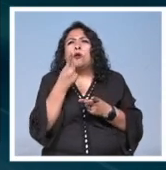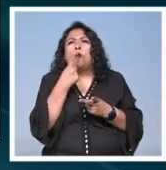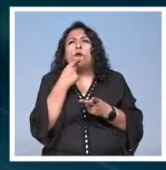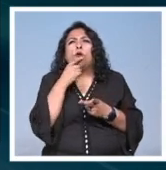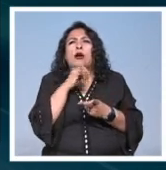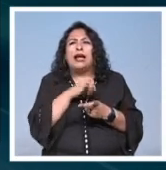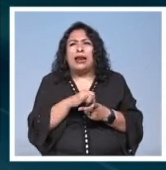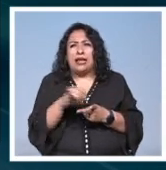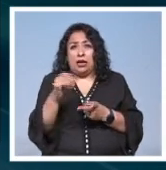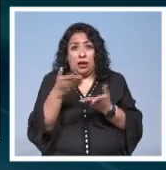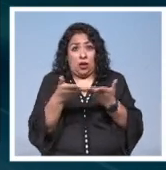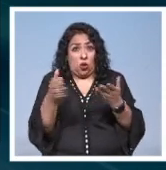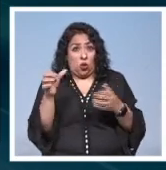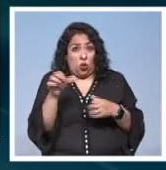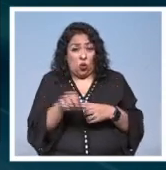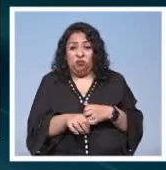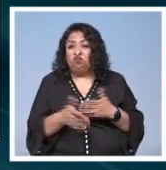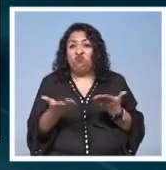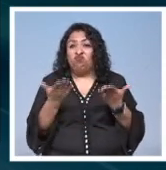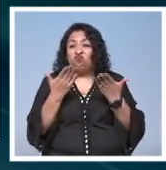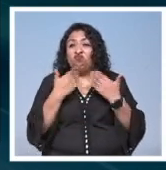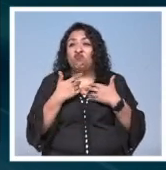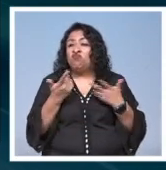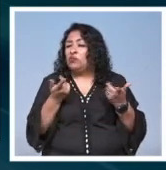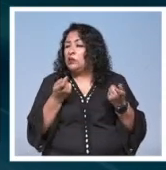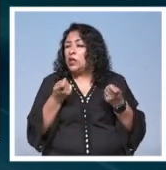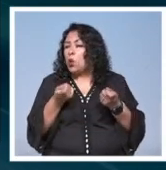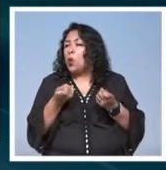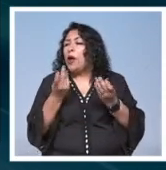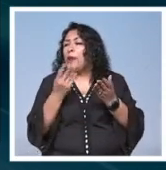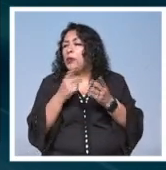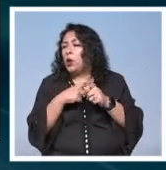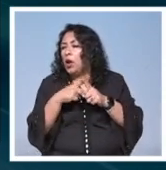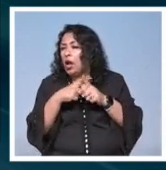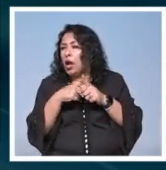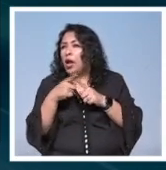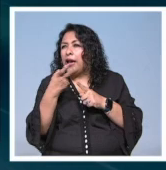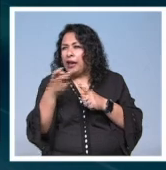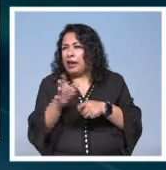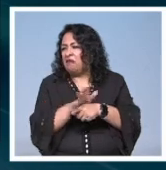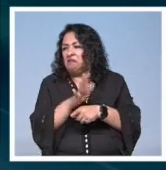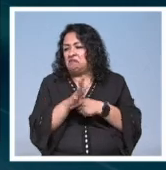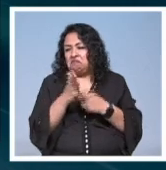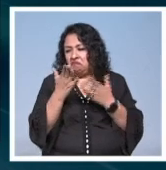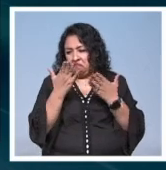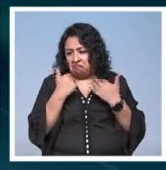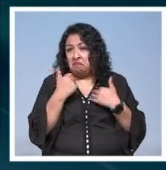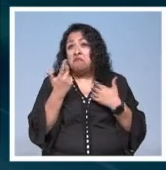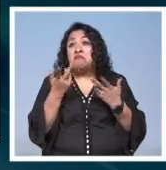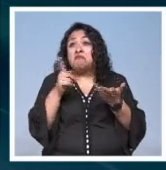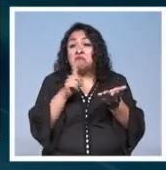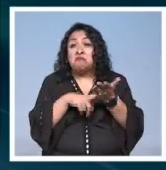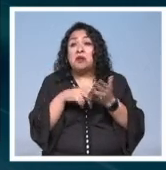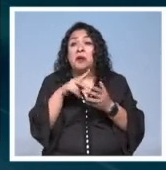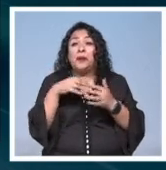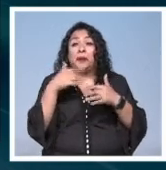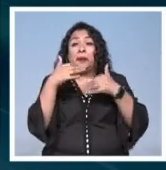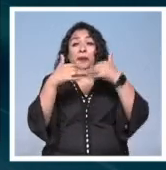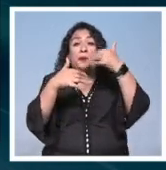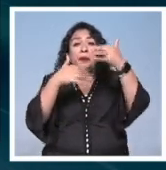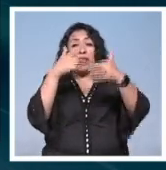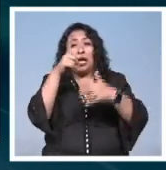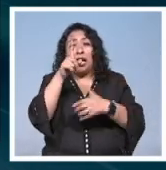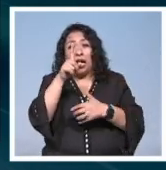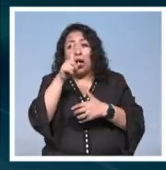lejana pero actualmente no existe una medición detallada de este tipo de energía el contenido de vapor de agua de la